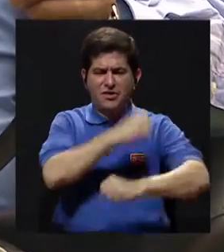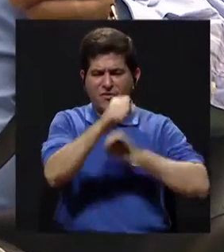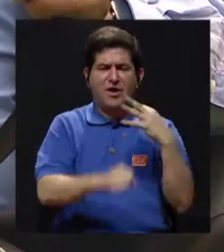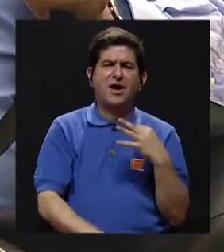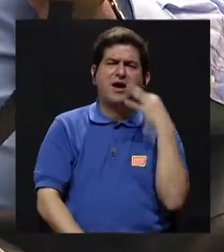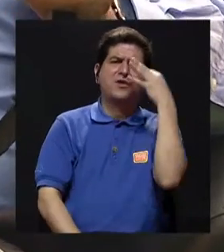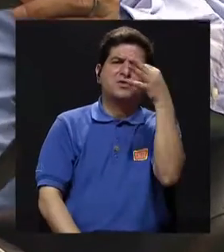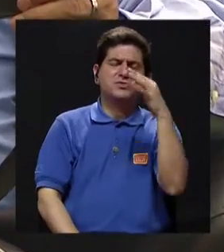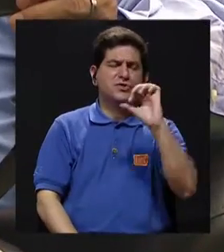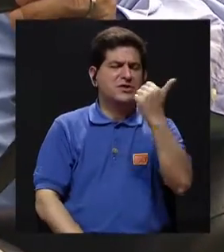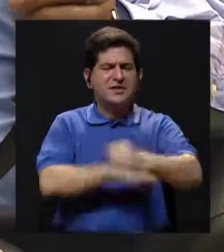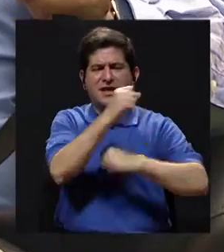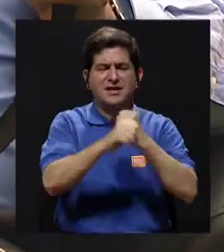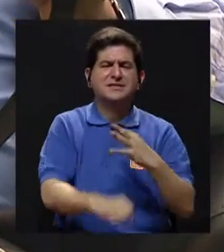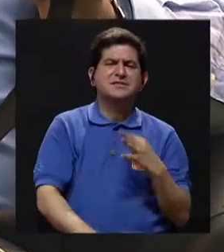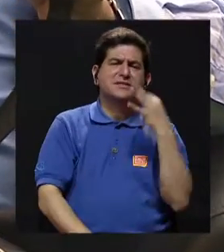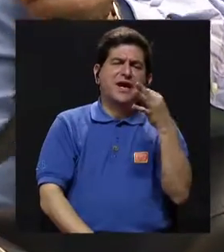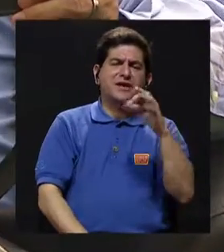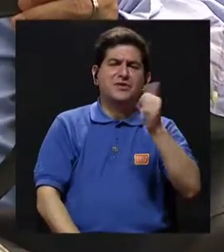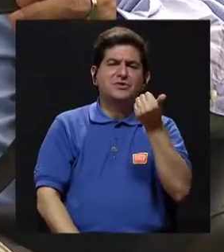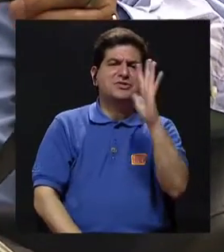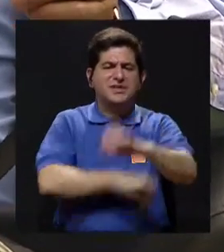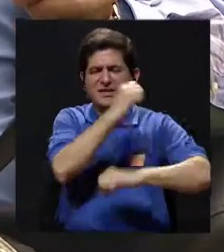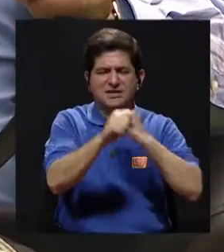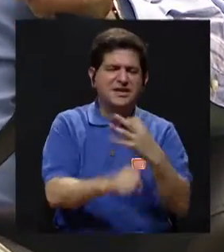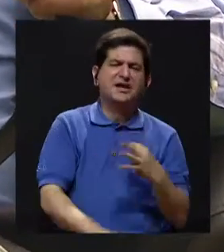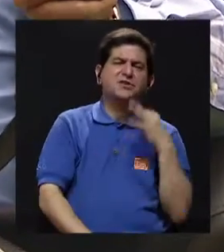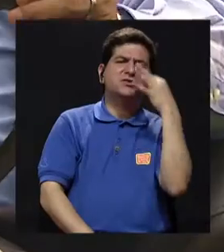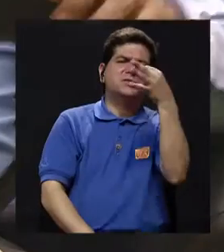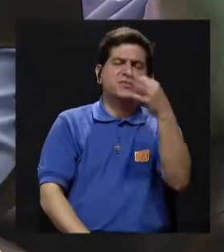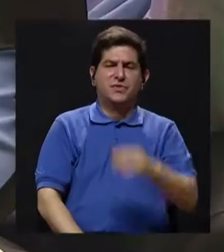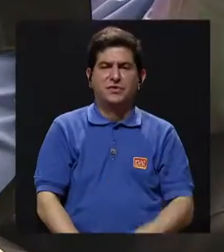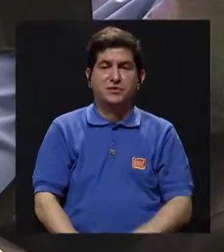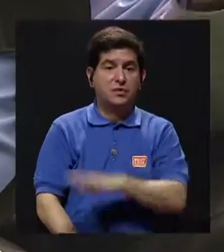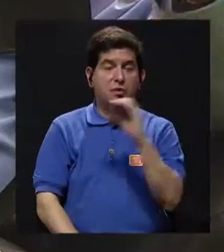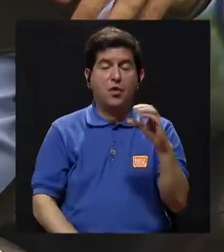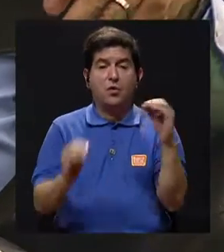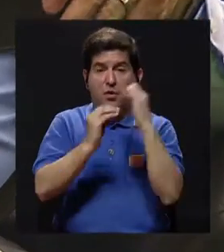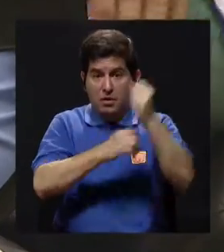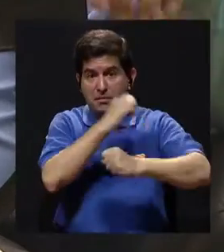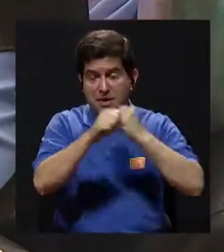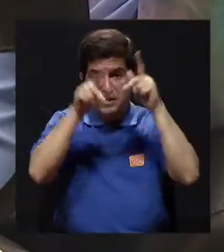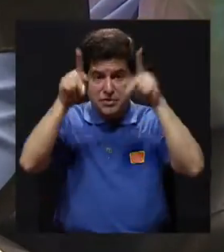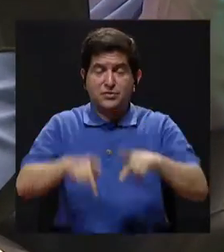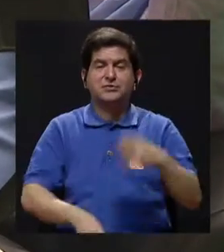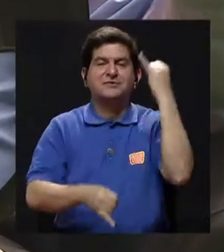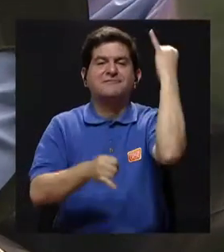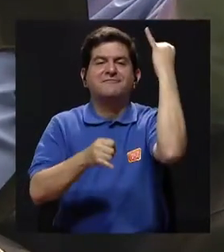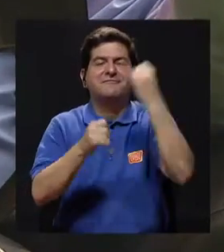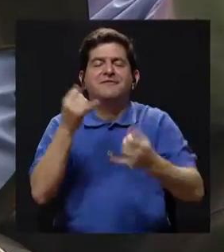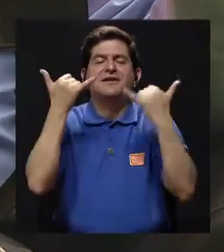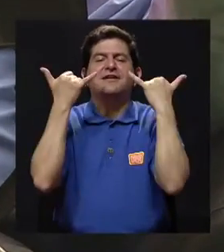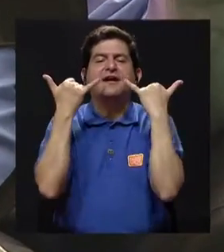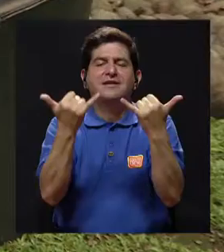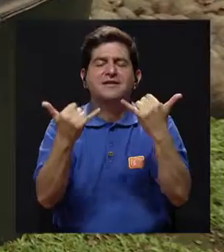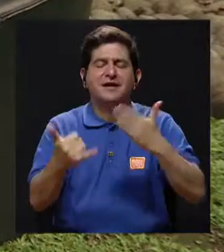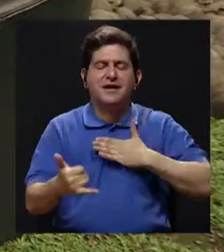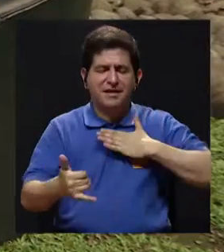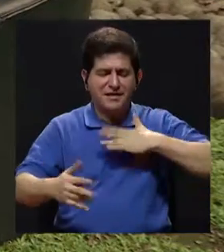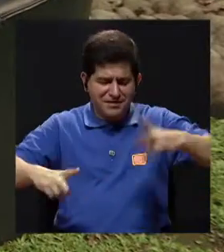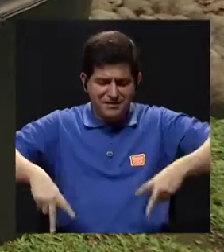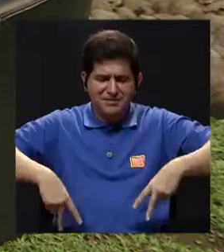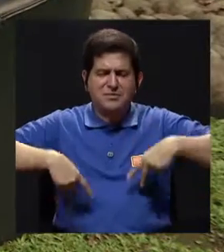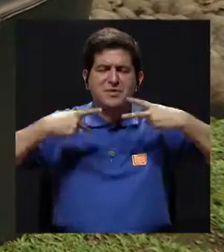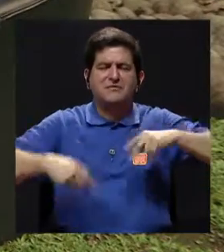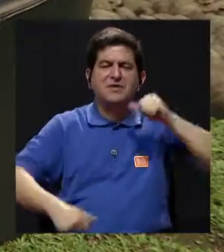años siguientes, en los diez años siguientes, en los quince años siguientes y los que tienen más edad, al final de mi